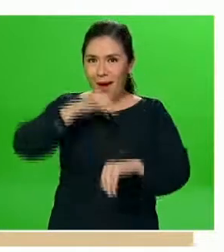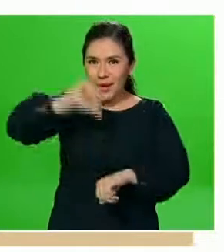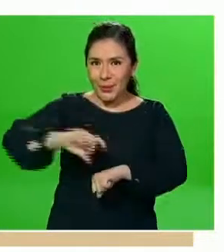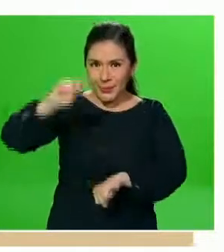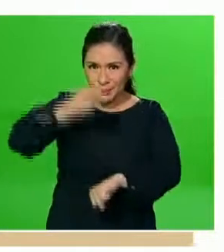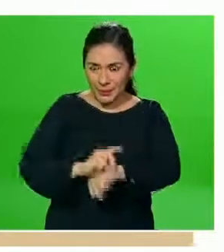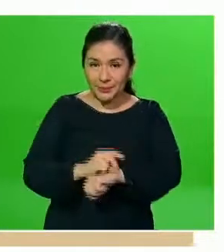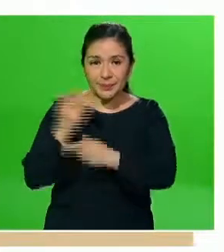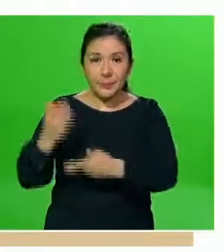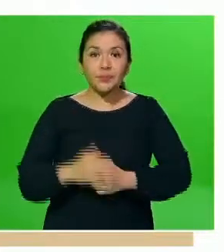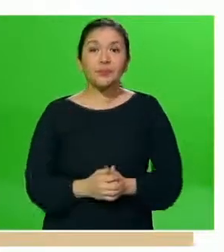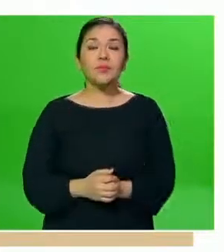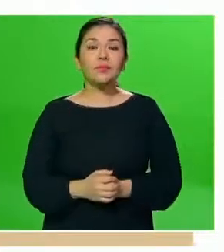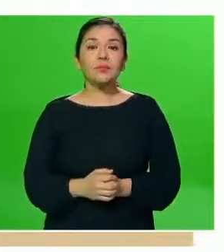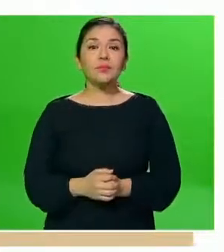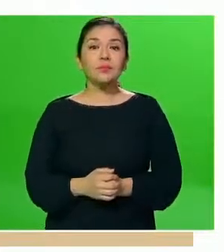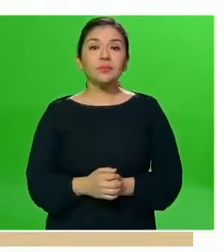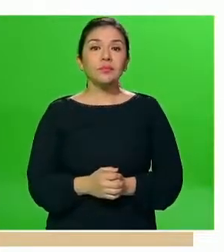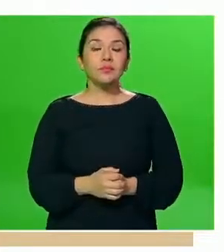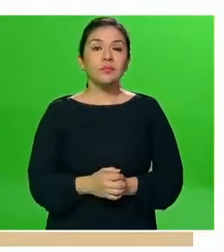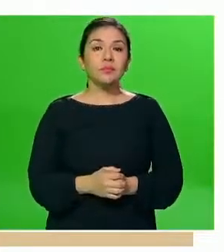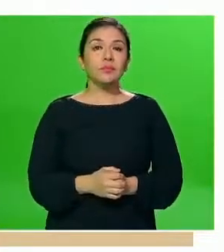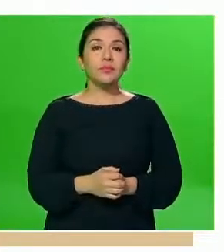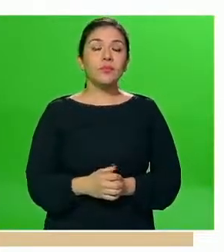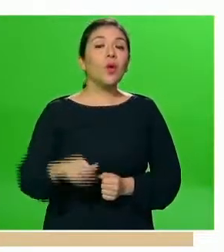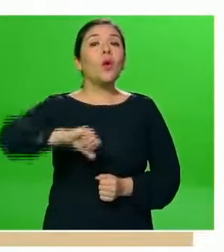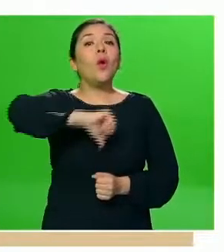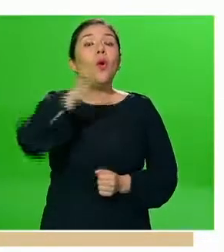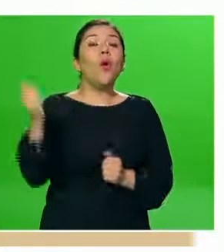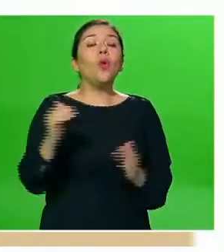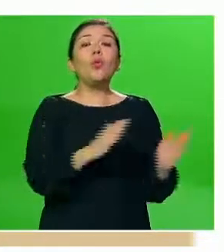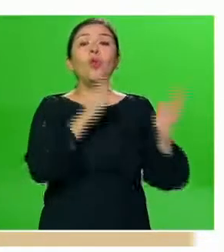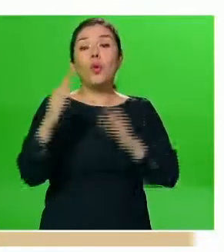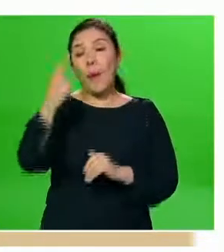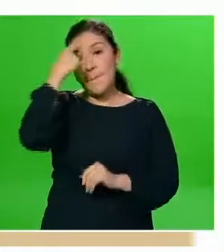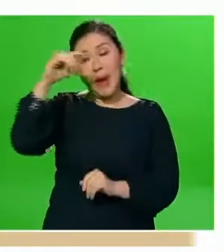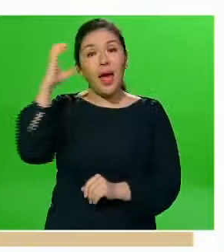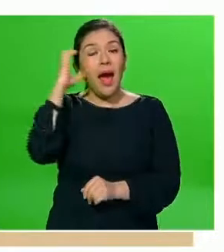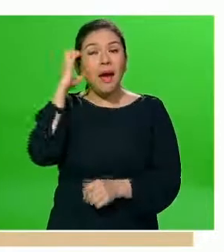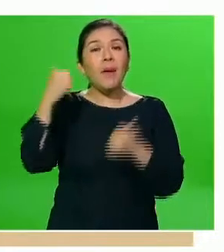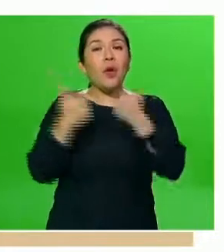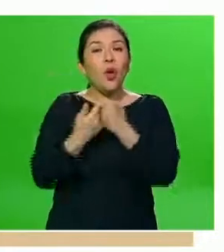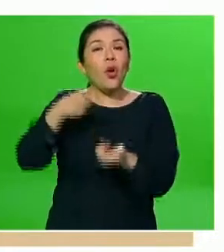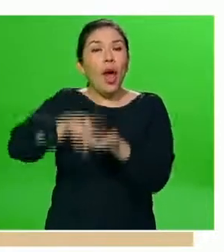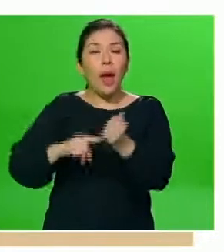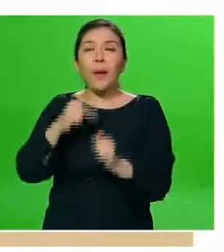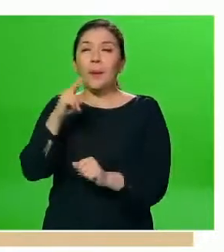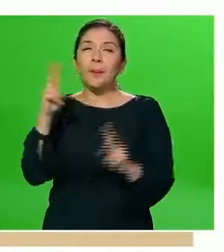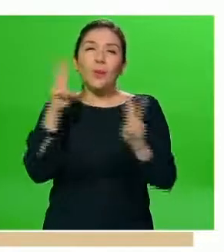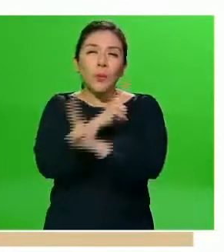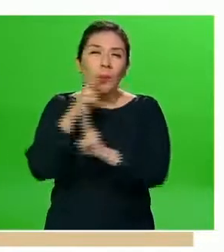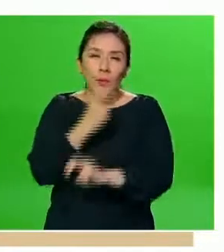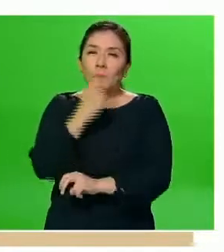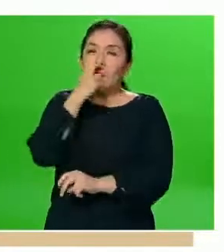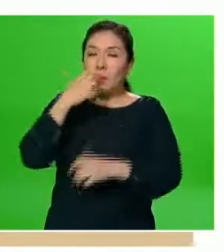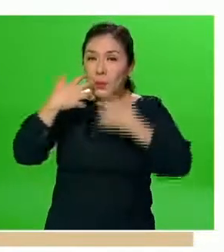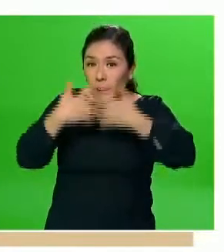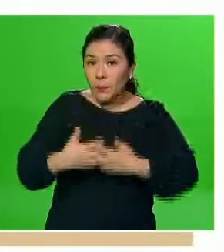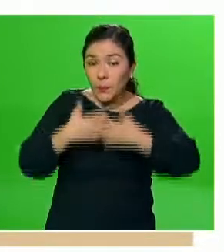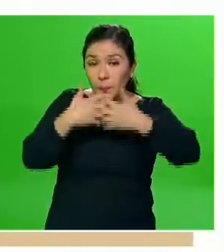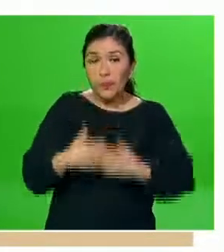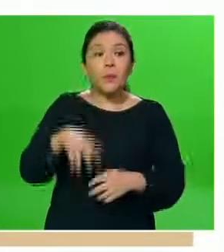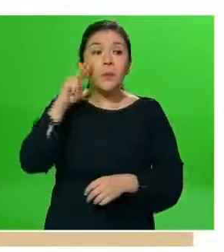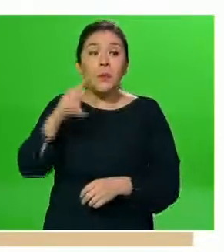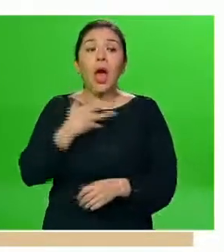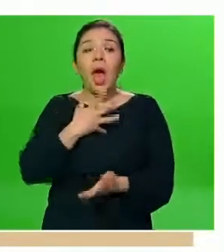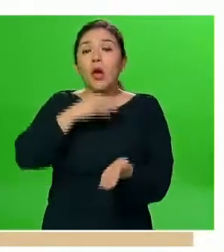10%. Hablando específicamente de la ocupación de camas con ventilador, pues nos quedamos con